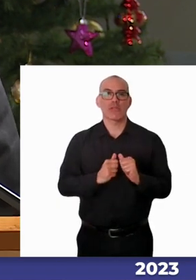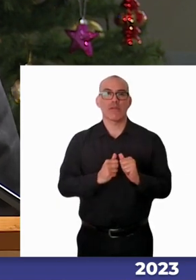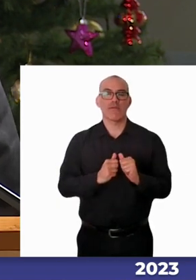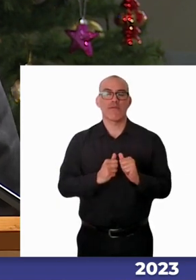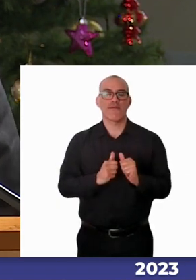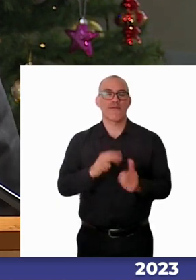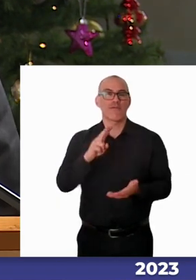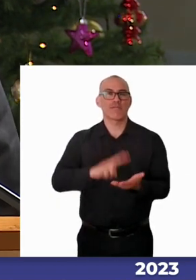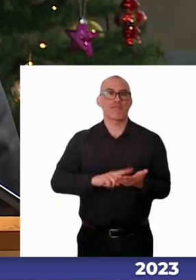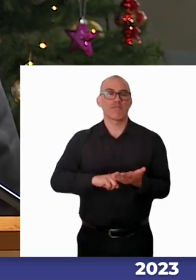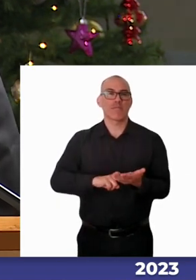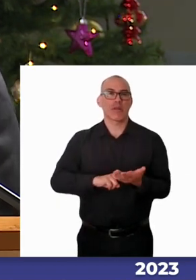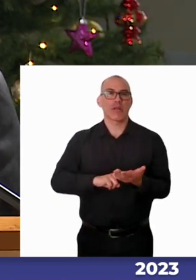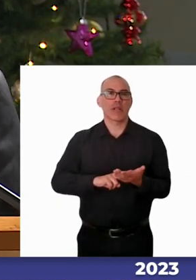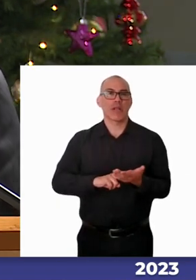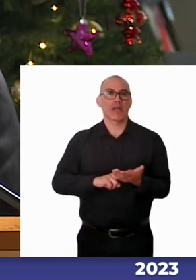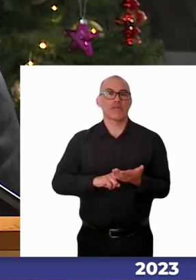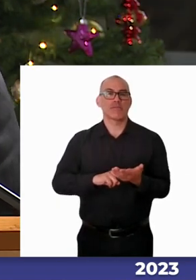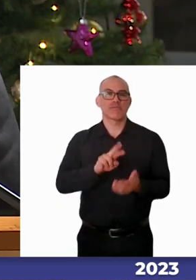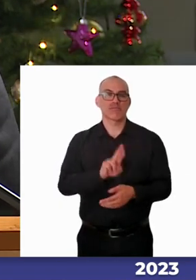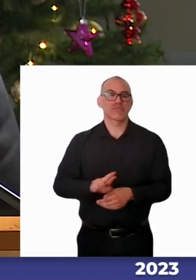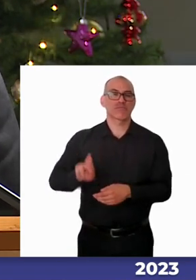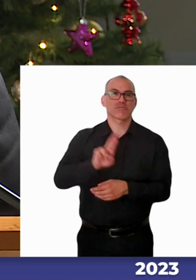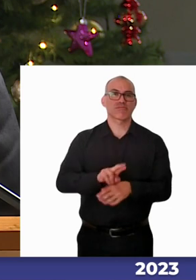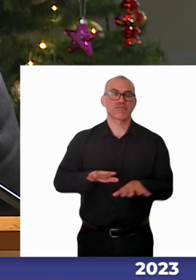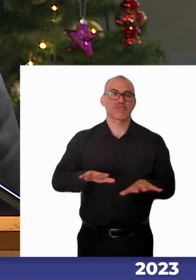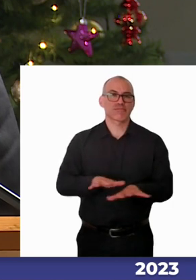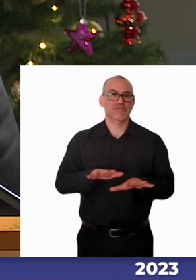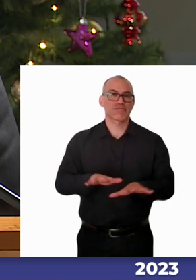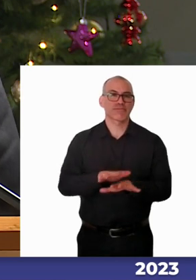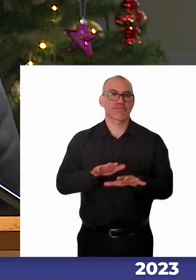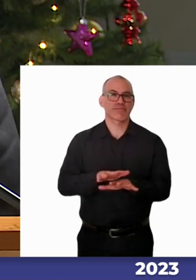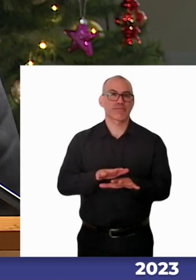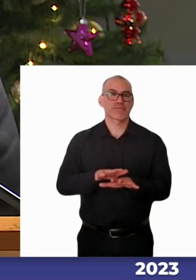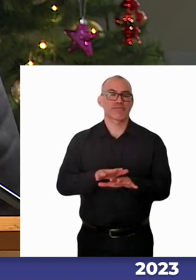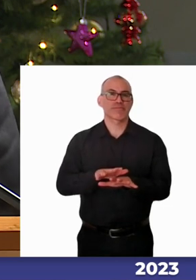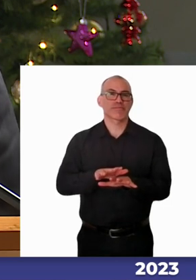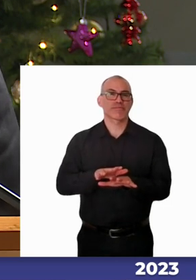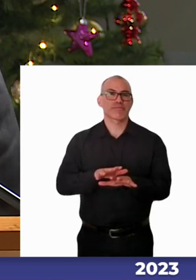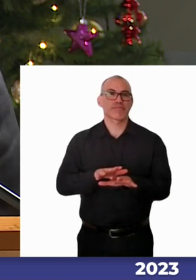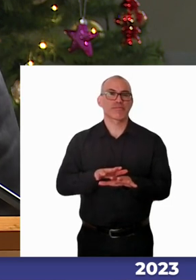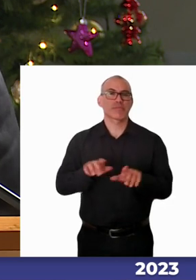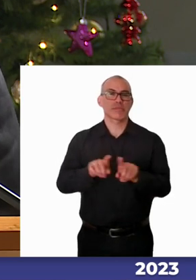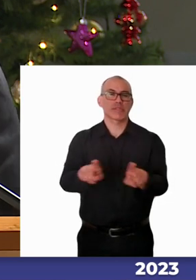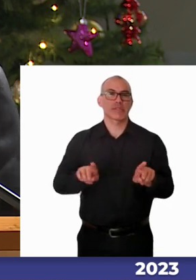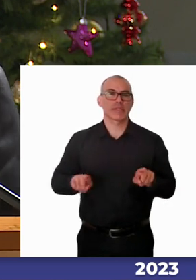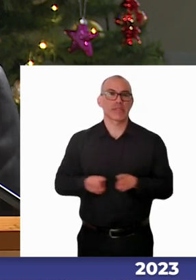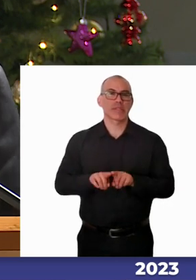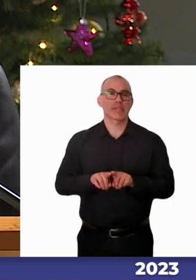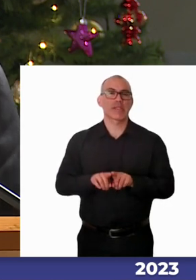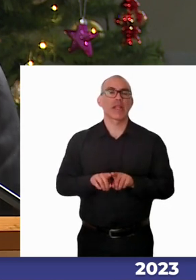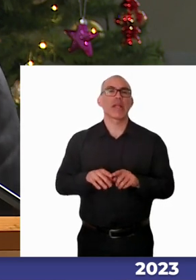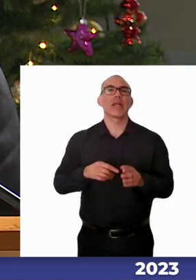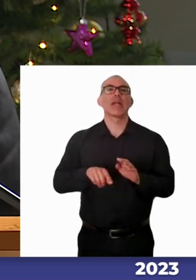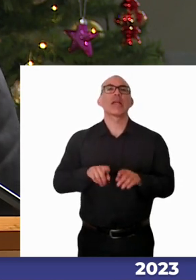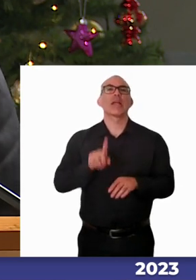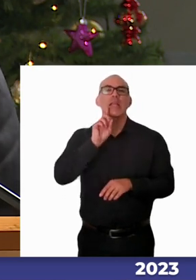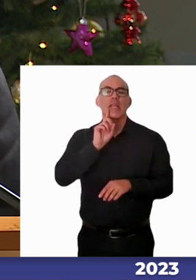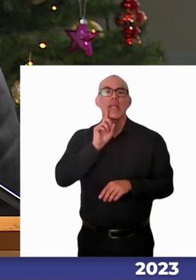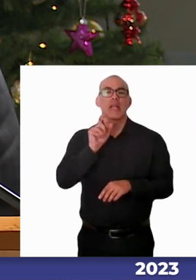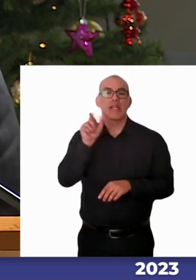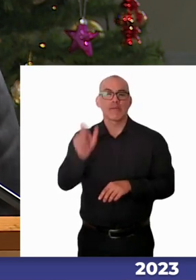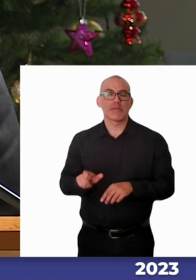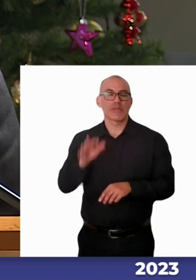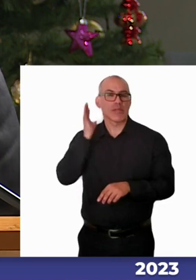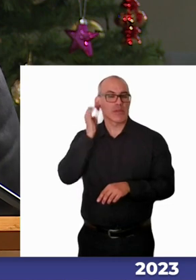reforzado con la incorporación a la Sala del Senado de la Senadora Fabiola Campillay, quien sin duda ha sido también